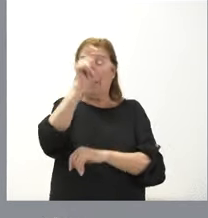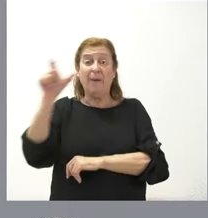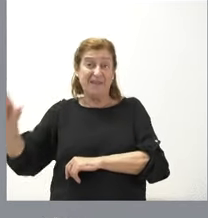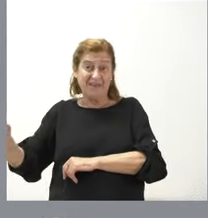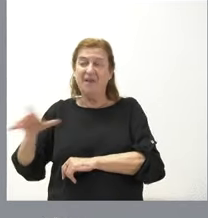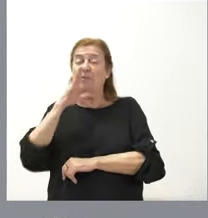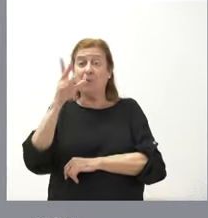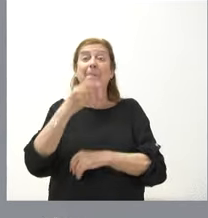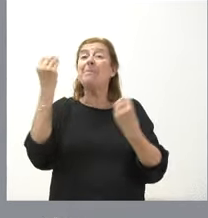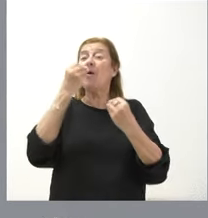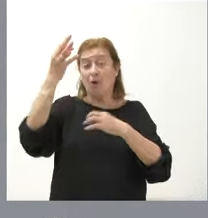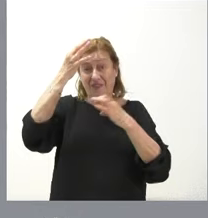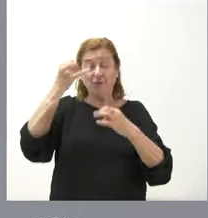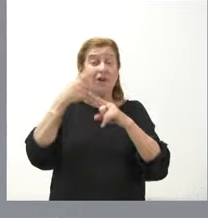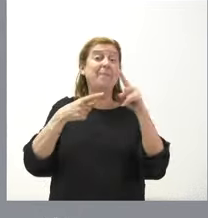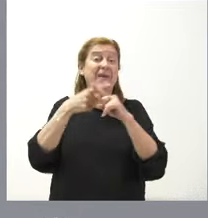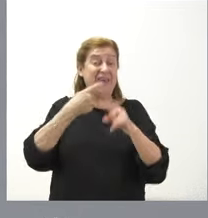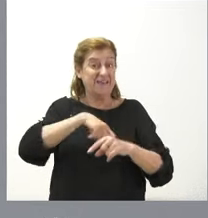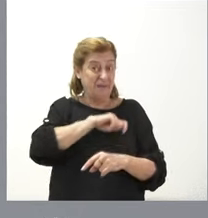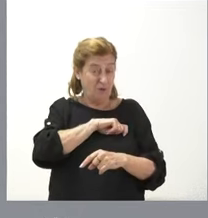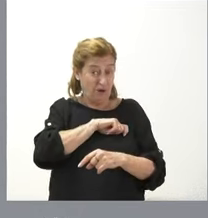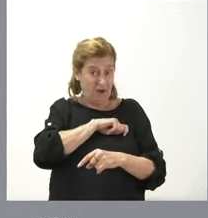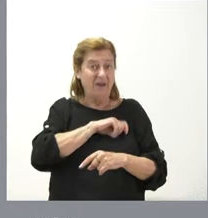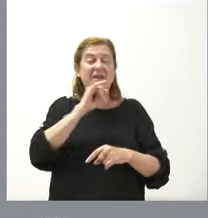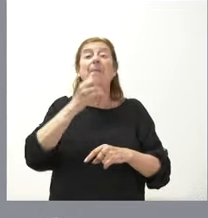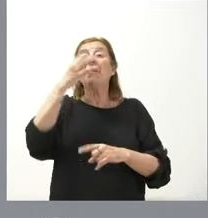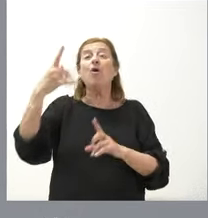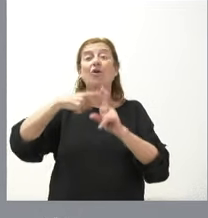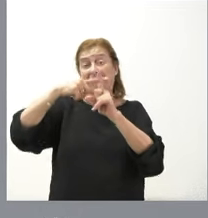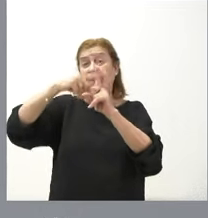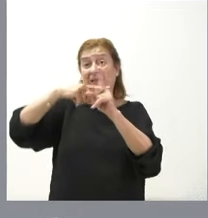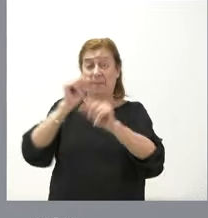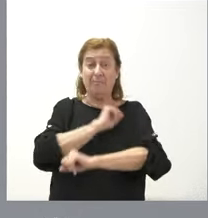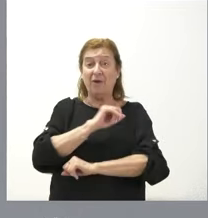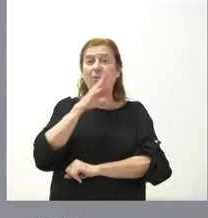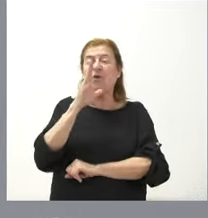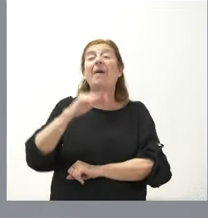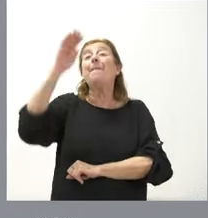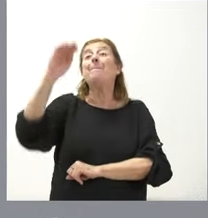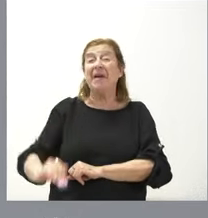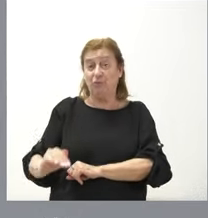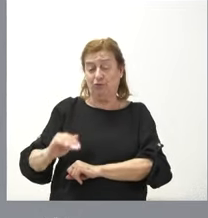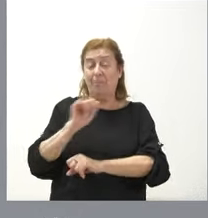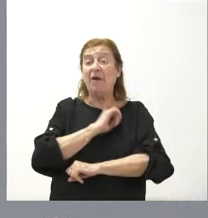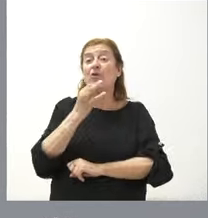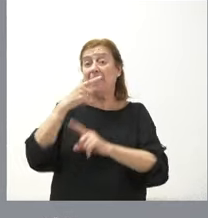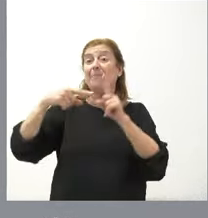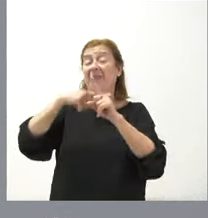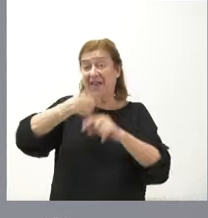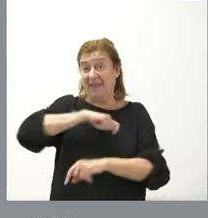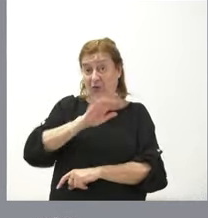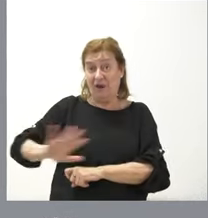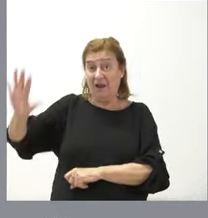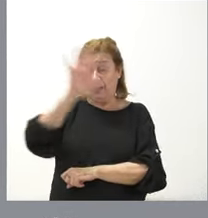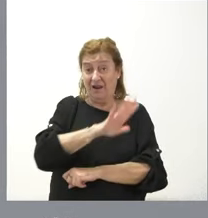mejores datos que la media española incluso mejor nivel de paro porque tenemos menos tasa de paro que la media nacional incluso